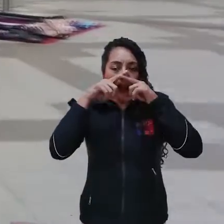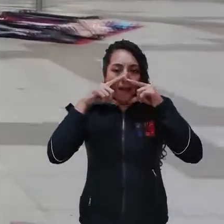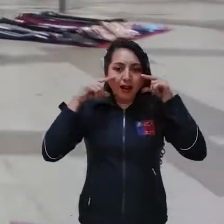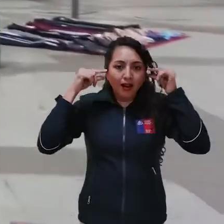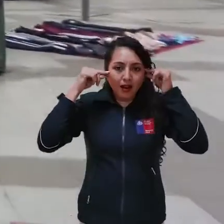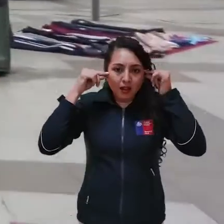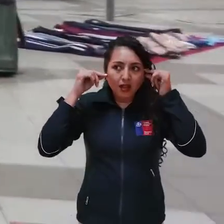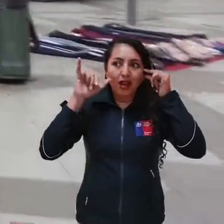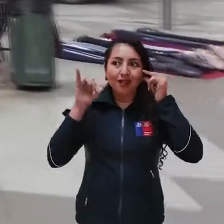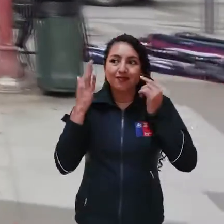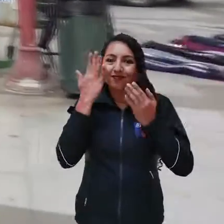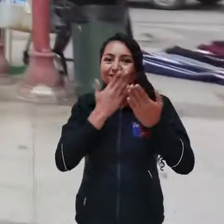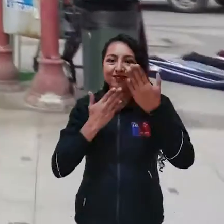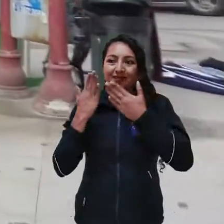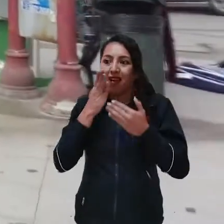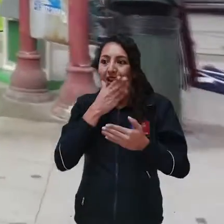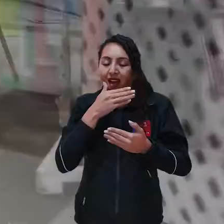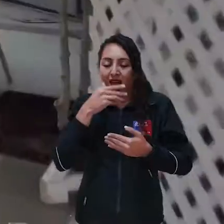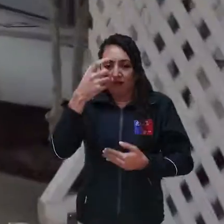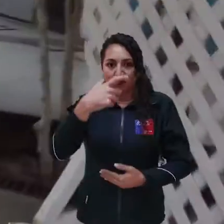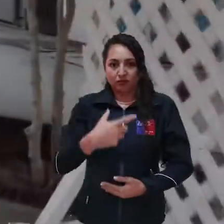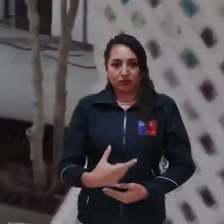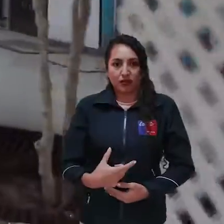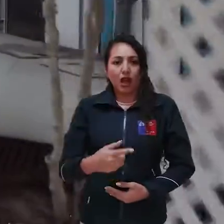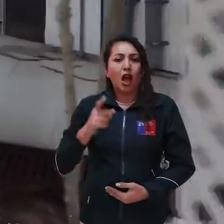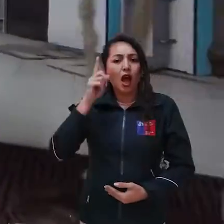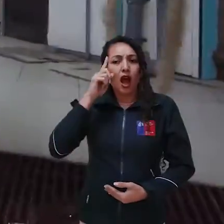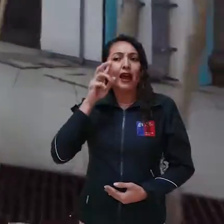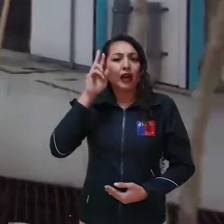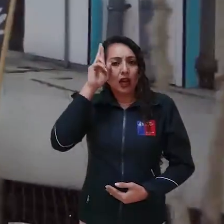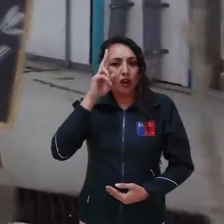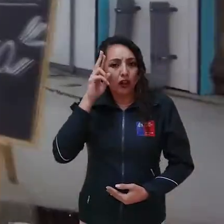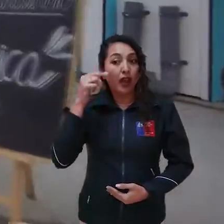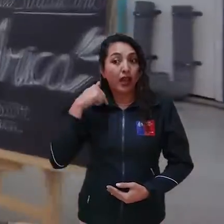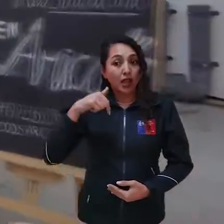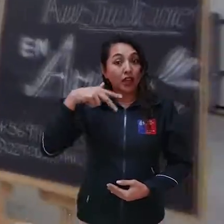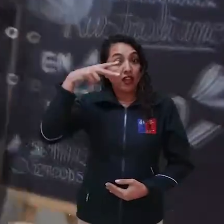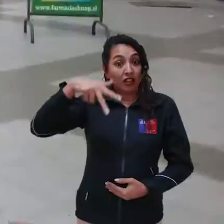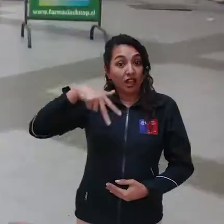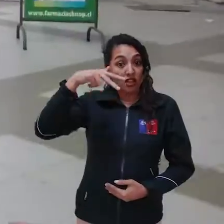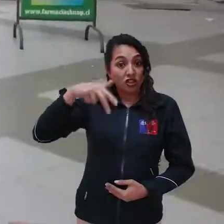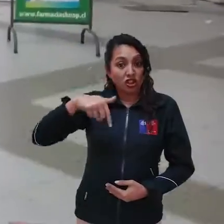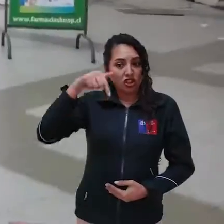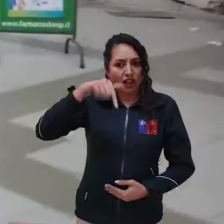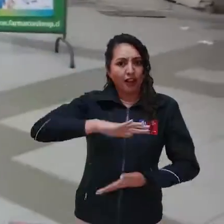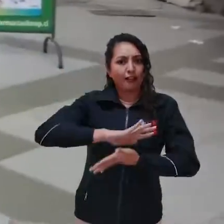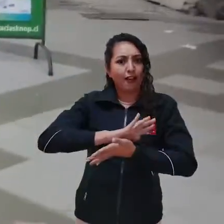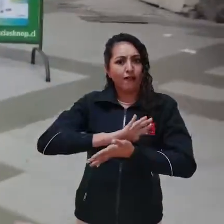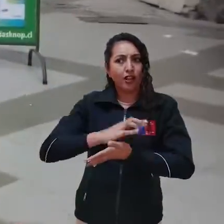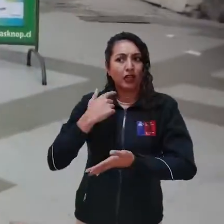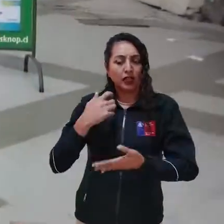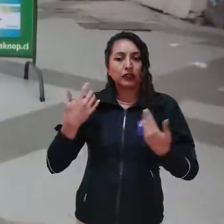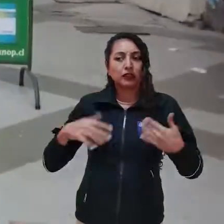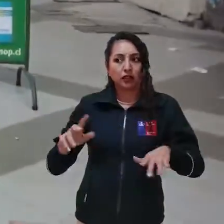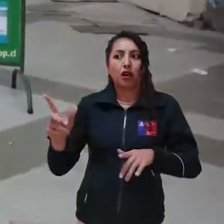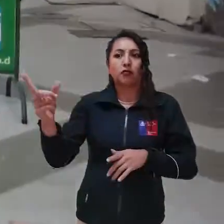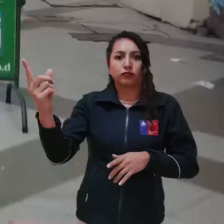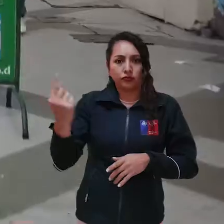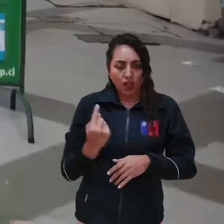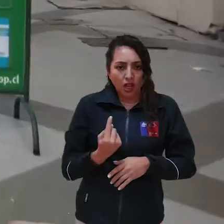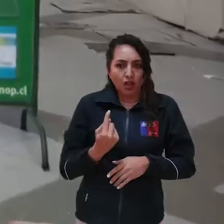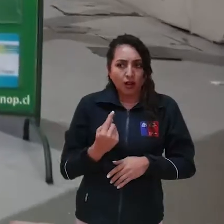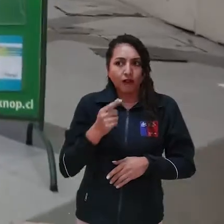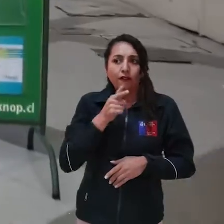la protección a nivel personal. Tenemos que recordar que en este 18 o en estas fiestas que se nos aproximan